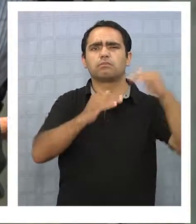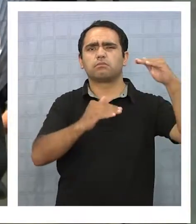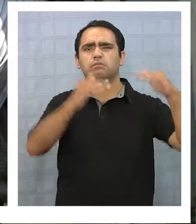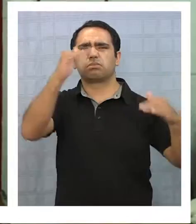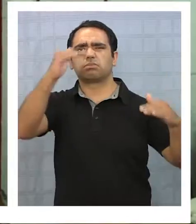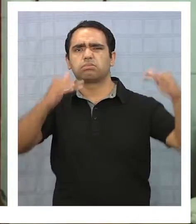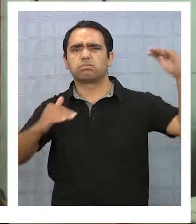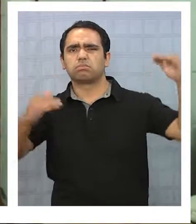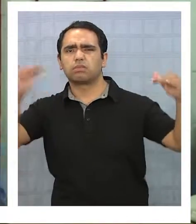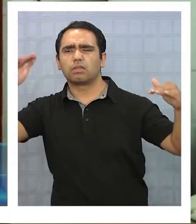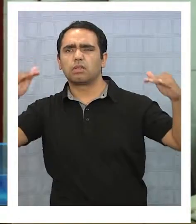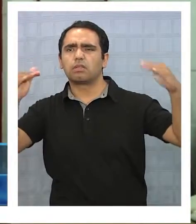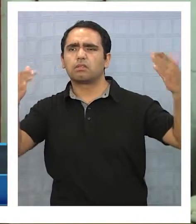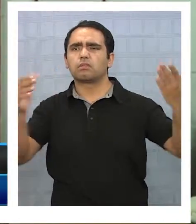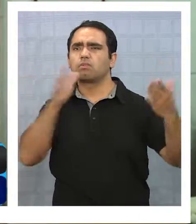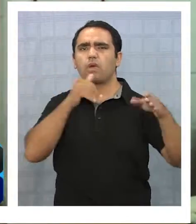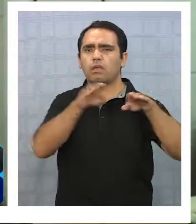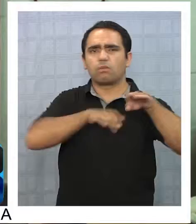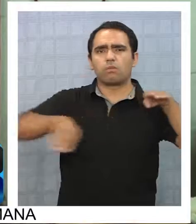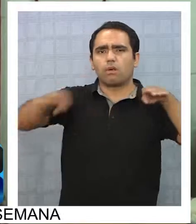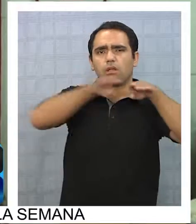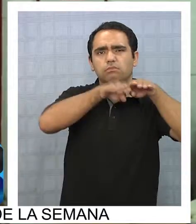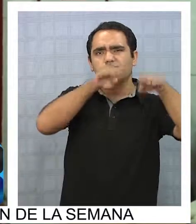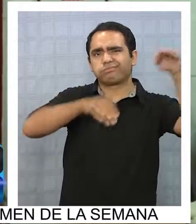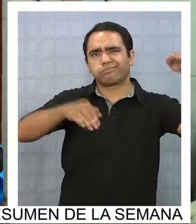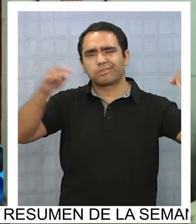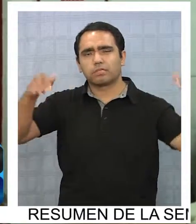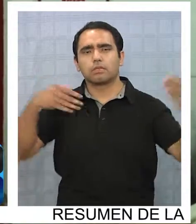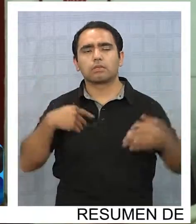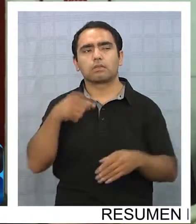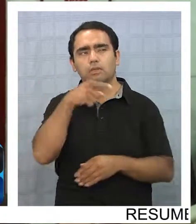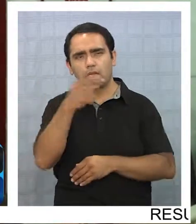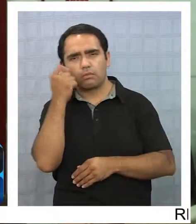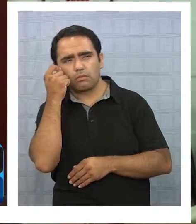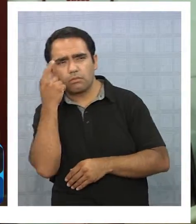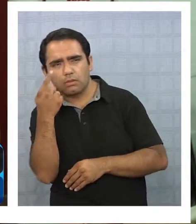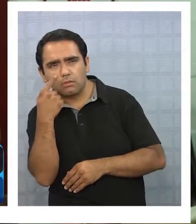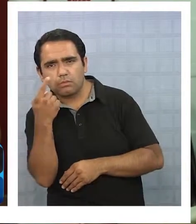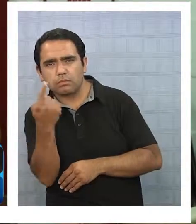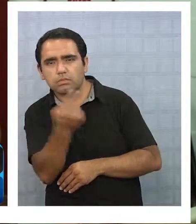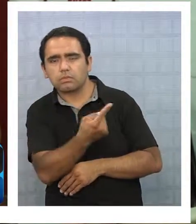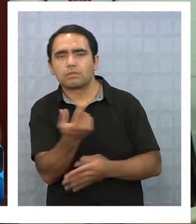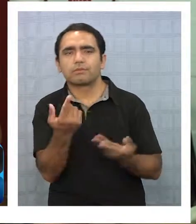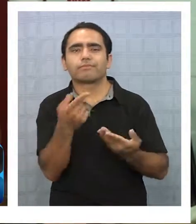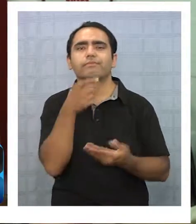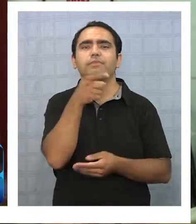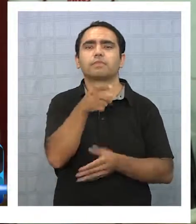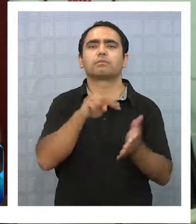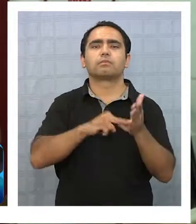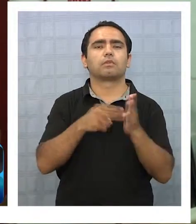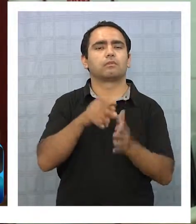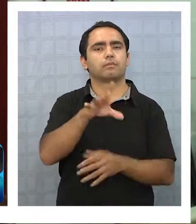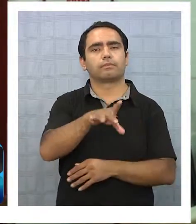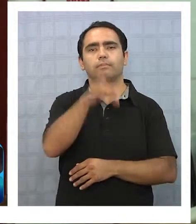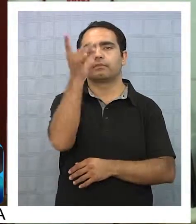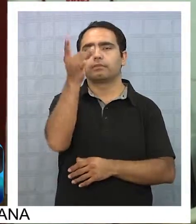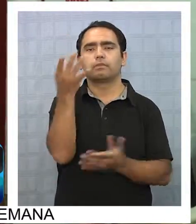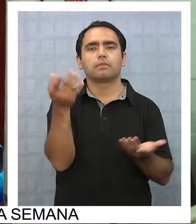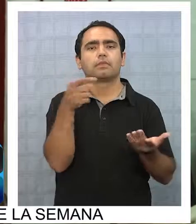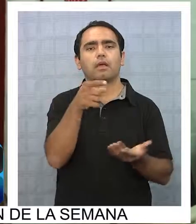este país, aquí en esta región, se nota con mucha claridad. Y allí está el caldo de cultivo,